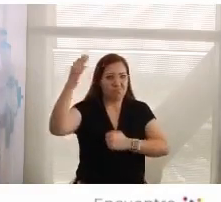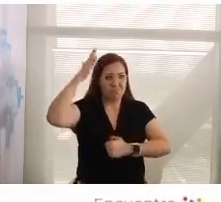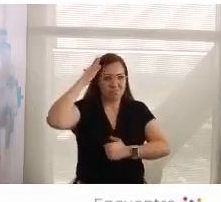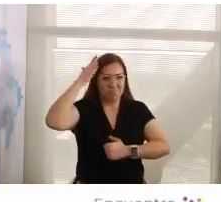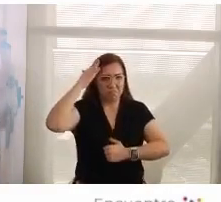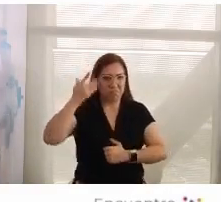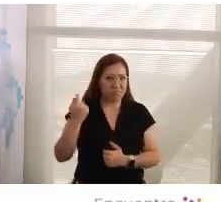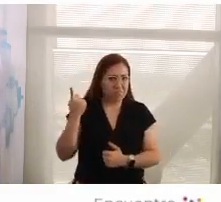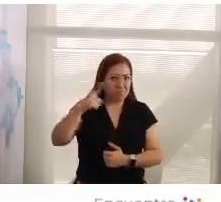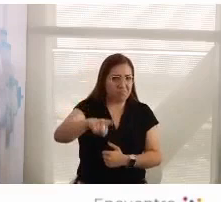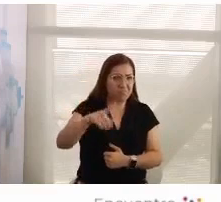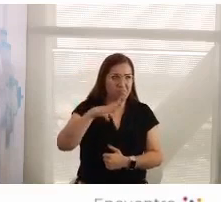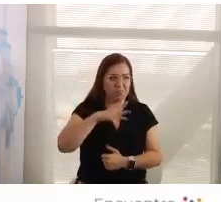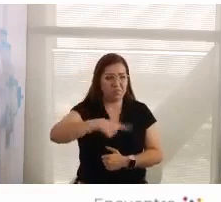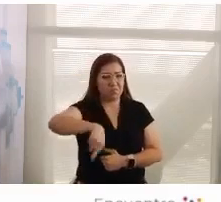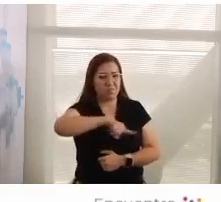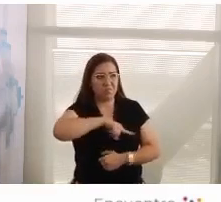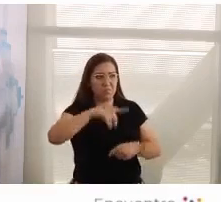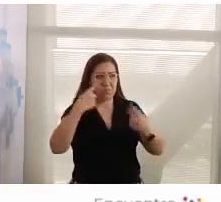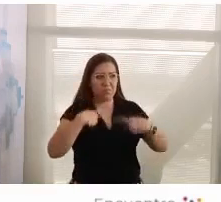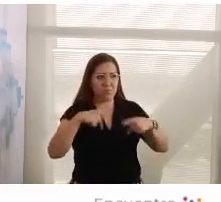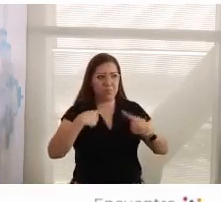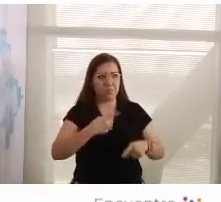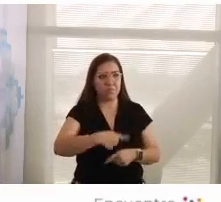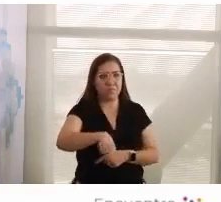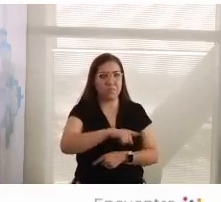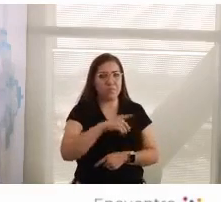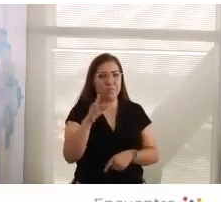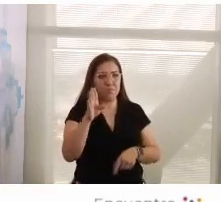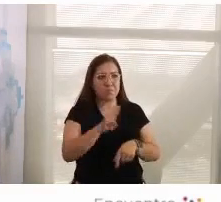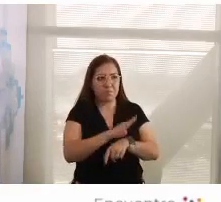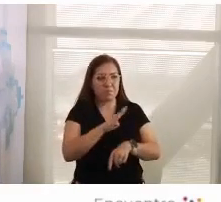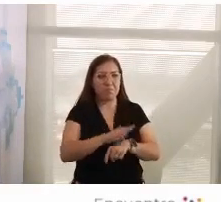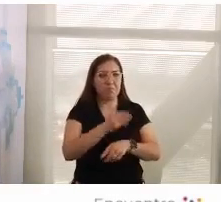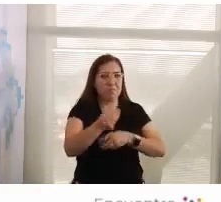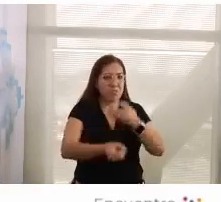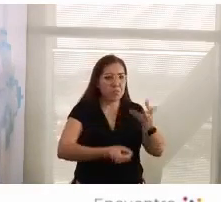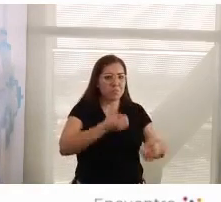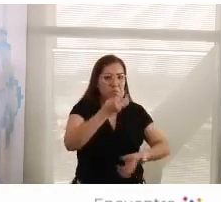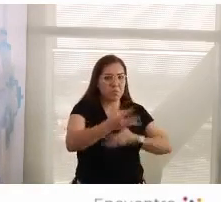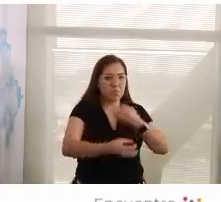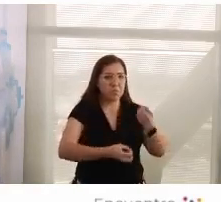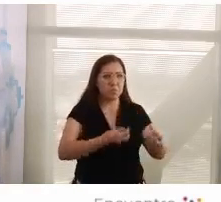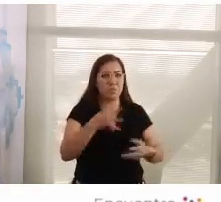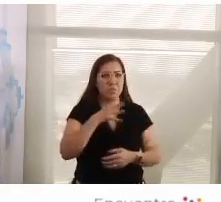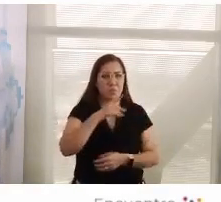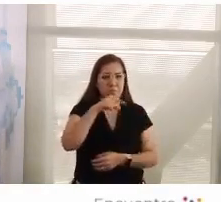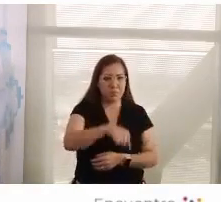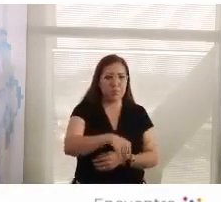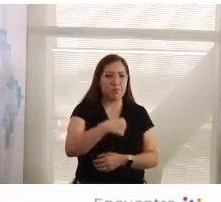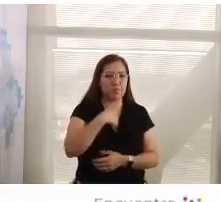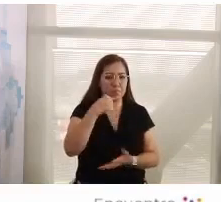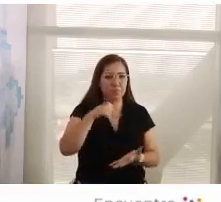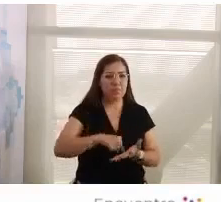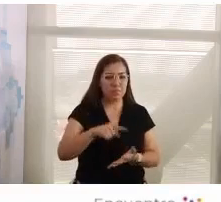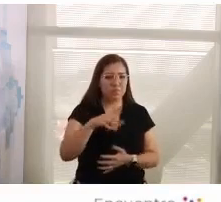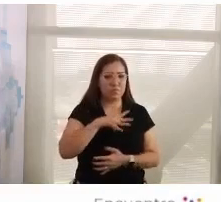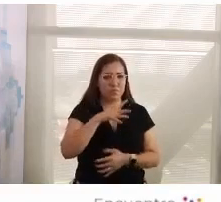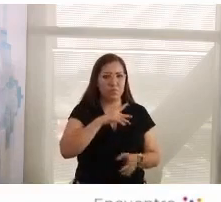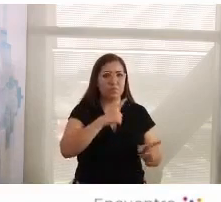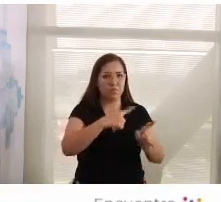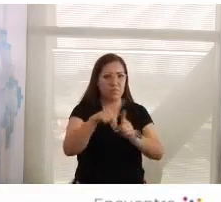beneficios a la gente esto tende a ganar una mayor adhesión no Brasil eso es claro eso es bastante claro